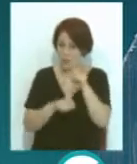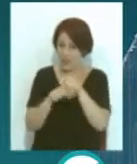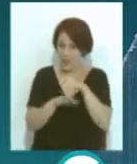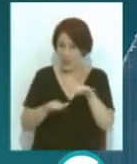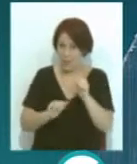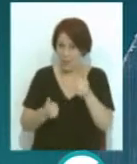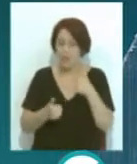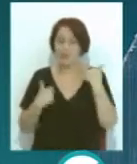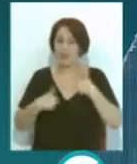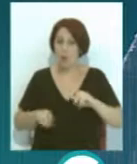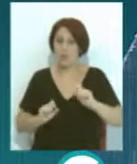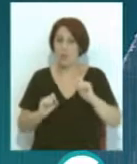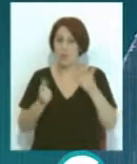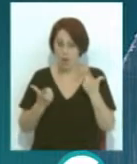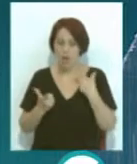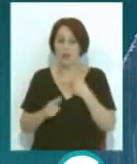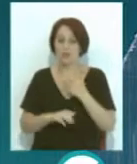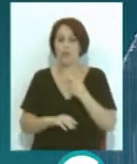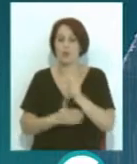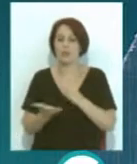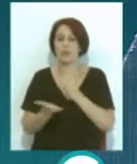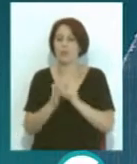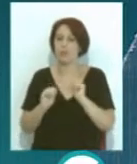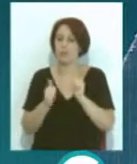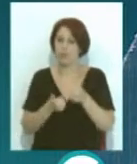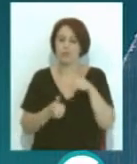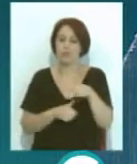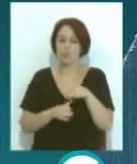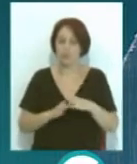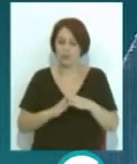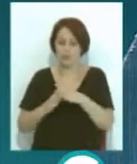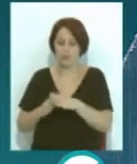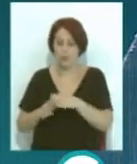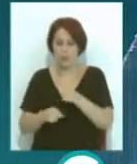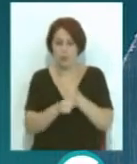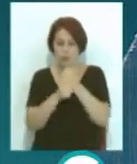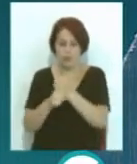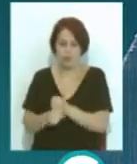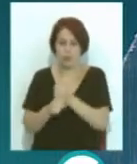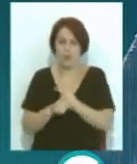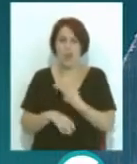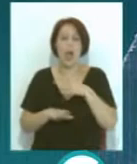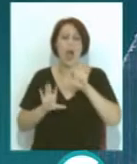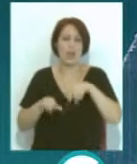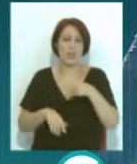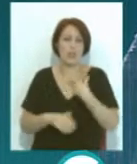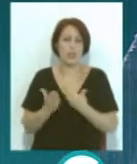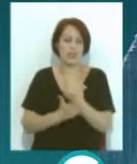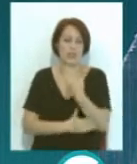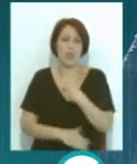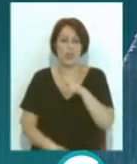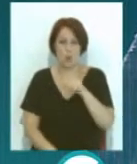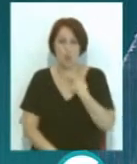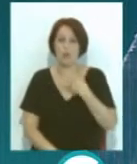ya se ha confirmado la reactivación de este sector y la primera escala en el muelle gaditano será el día 21 con la llegada